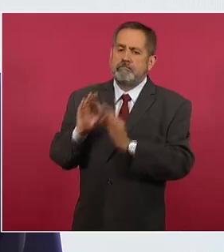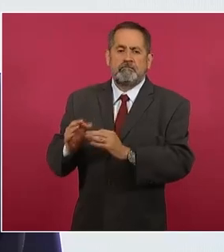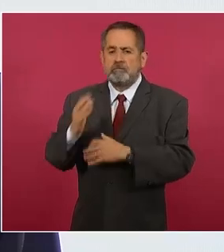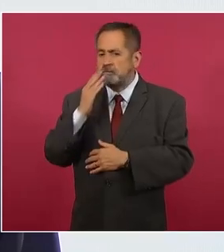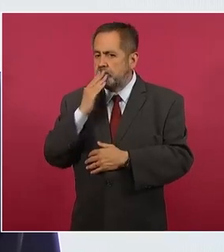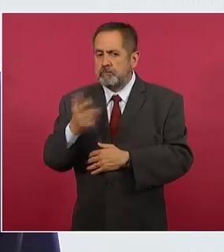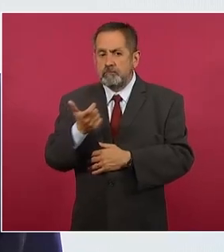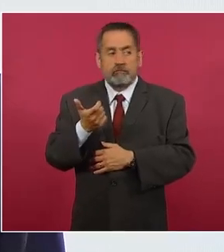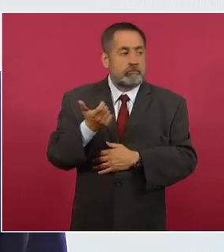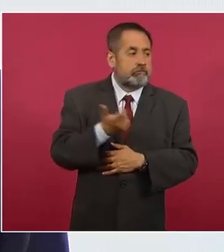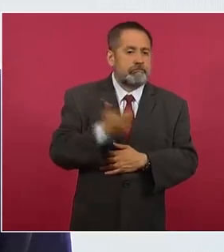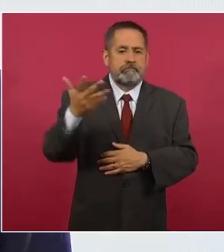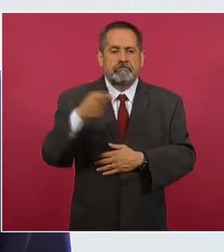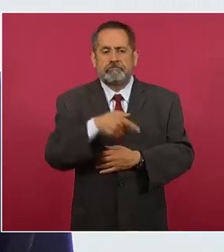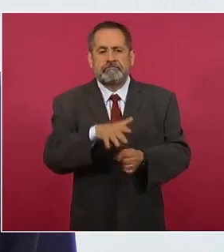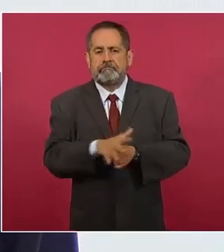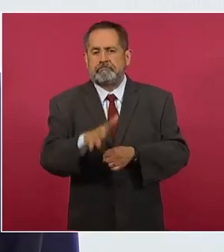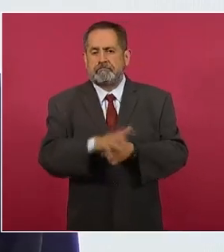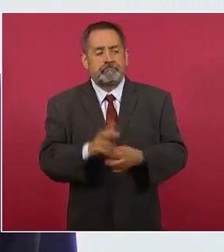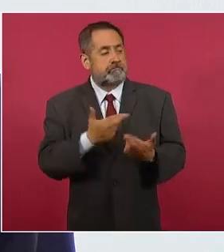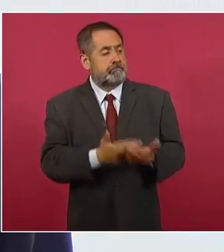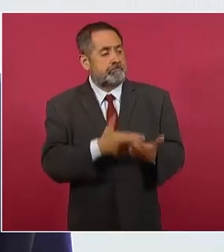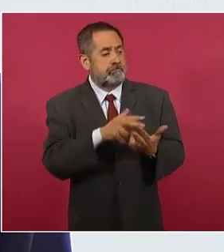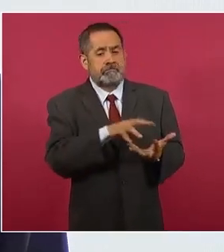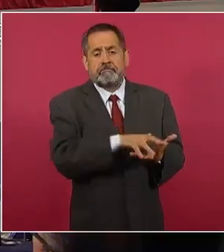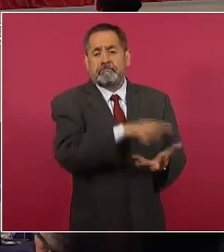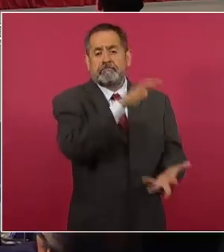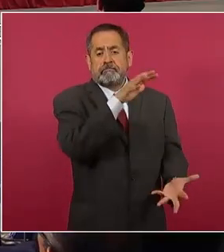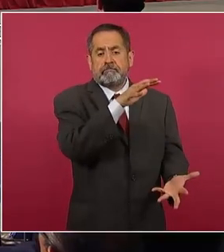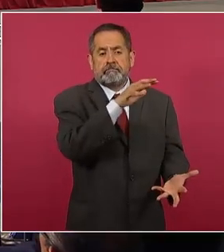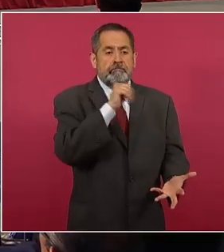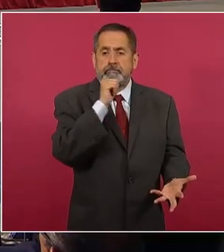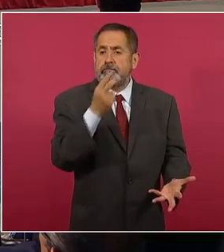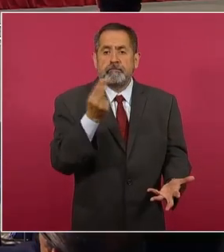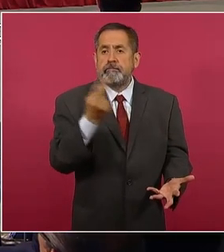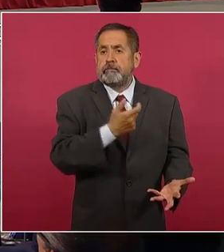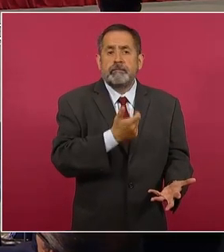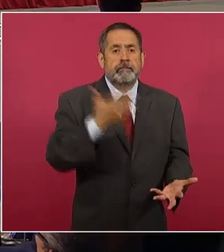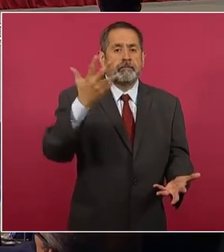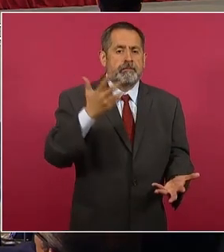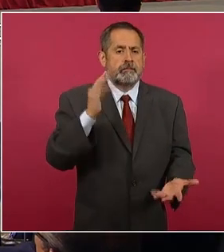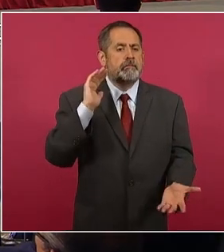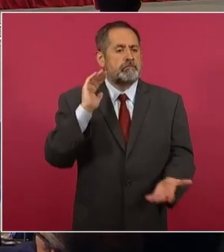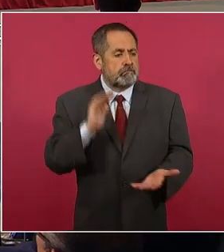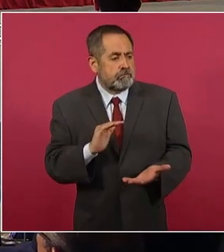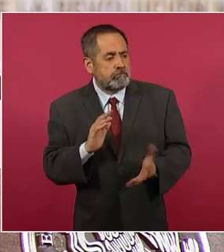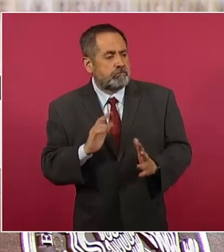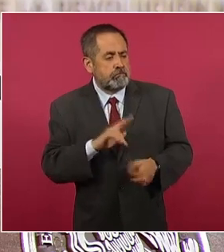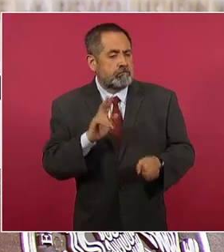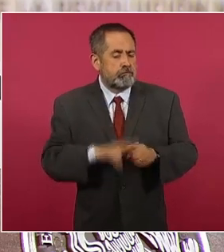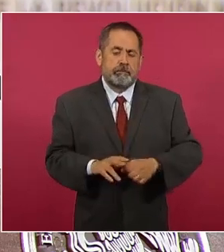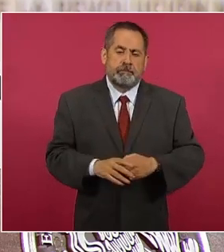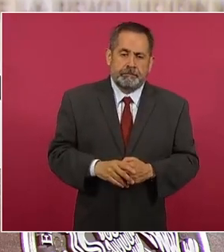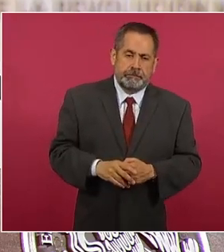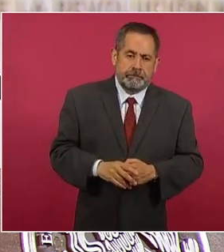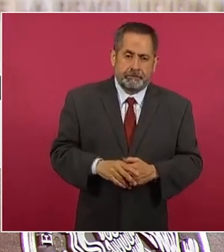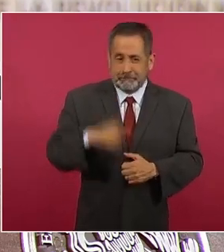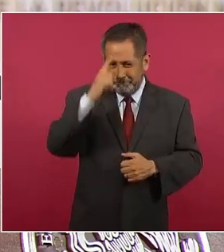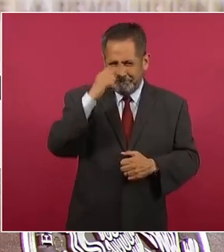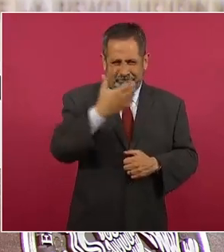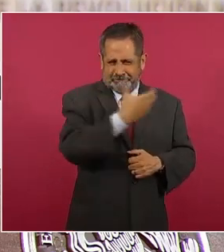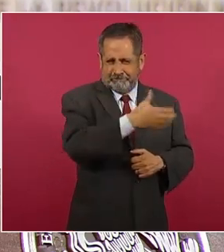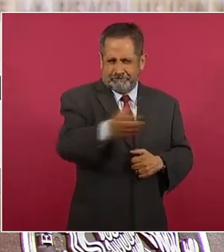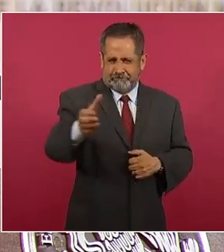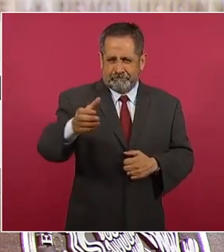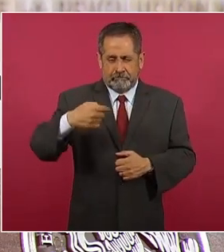precios sobre una mayor oferta. La entrega de fertilizantes es